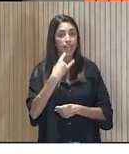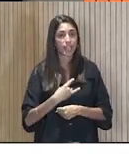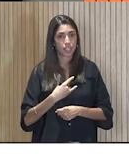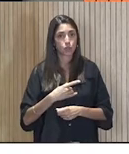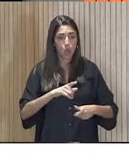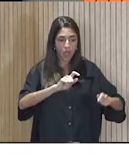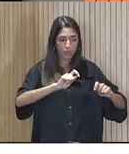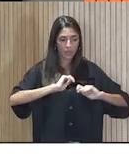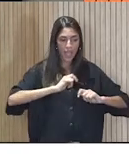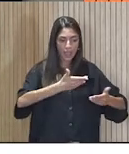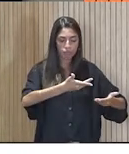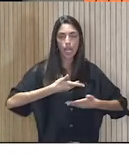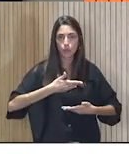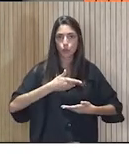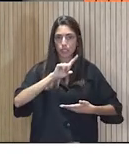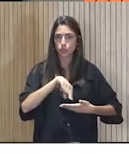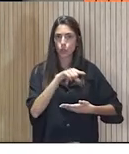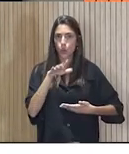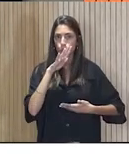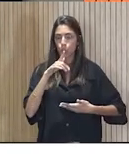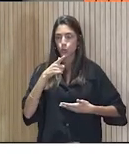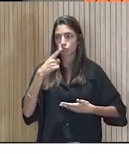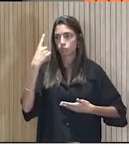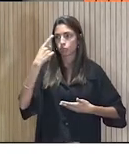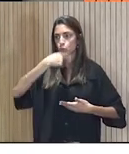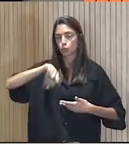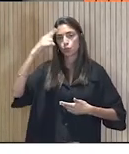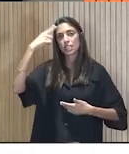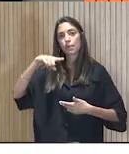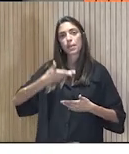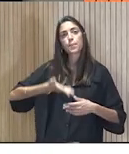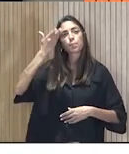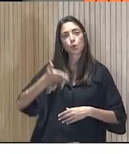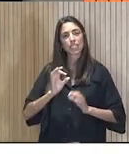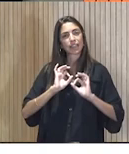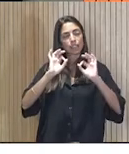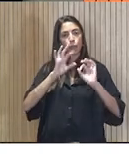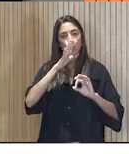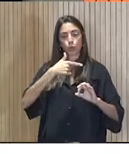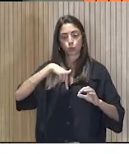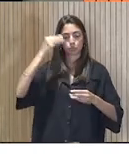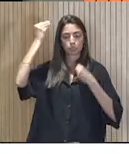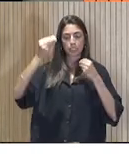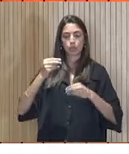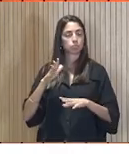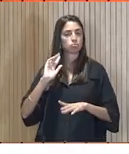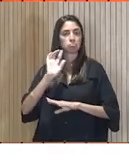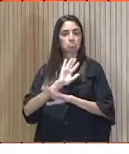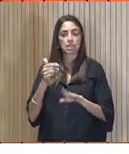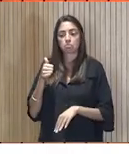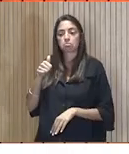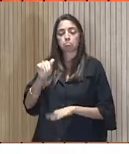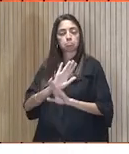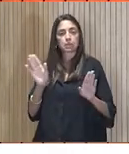Quiero decir, nos ha venido bien para ser conscientes de lo importante que es esto, ¿no? O pensábamos que la luz era apretar un botón y ya está. Sin duda, sin duda.